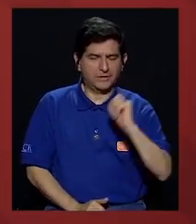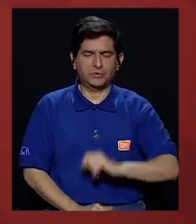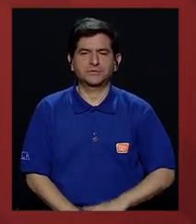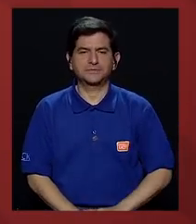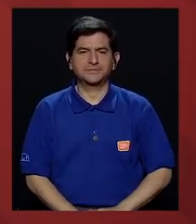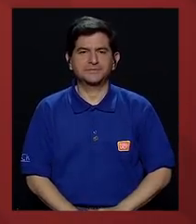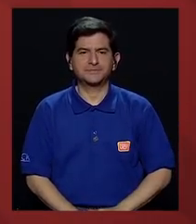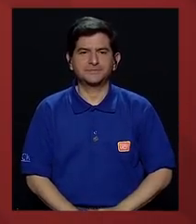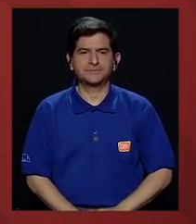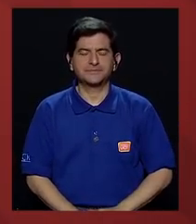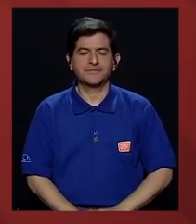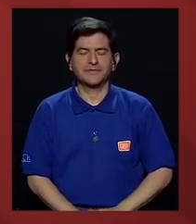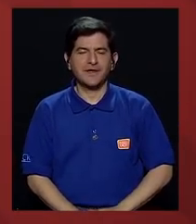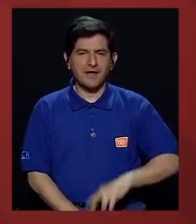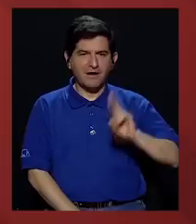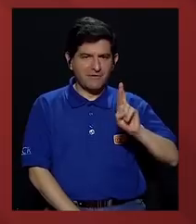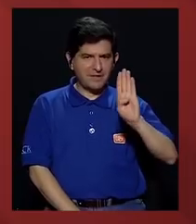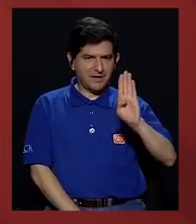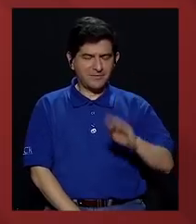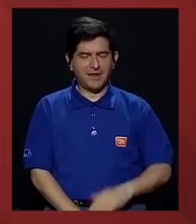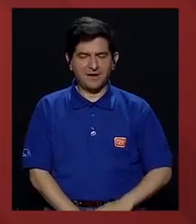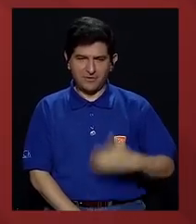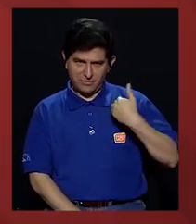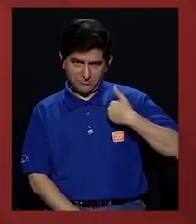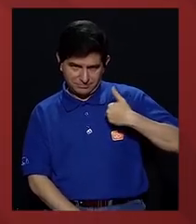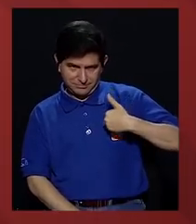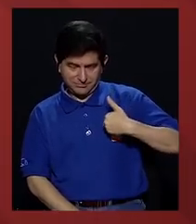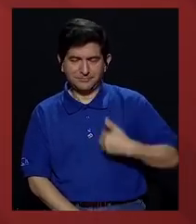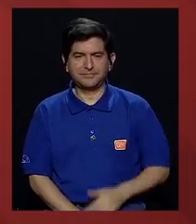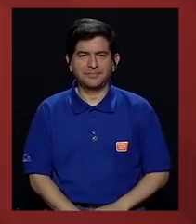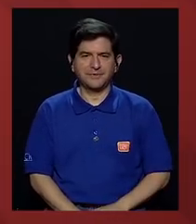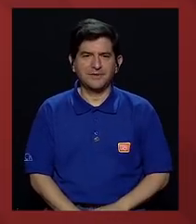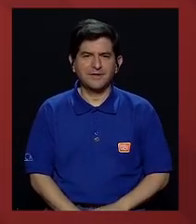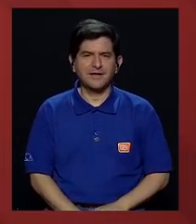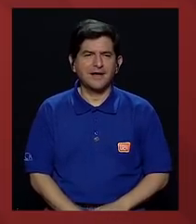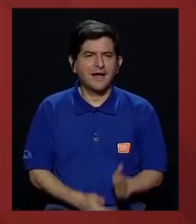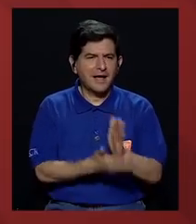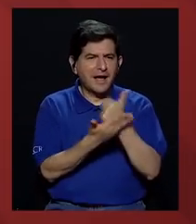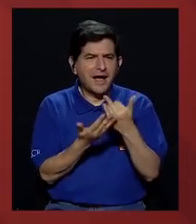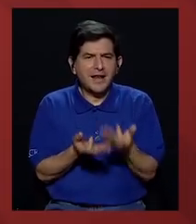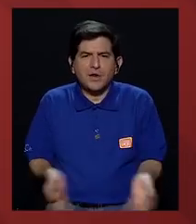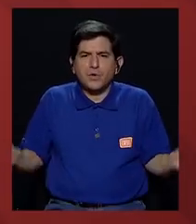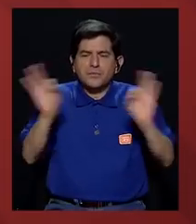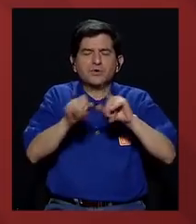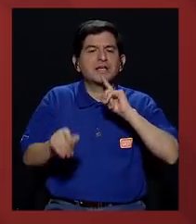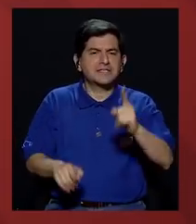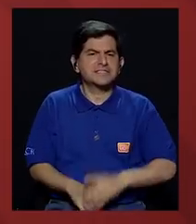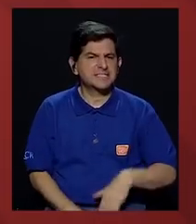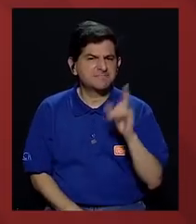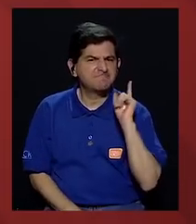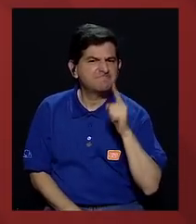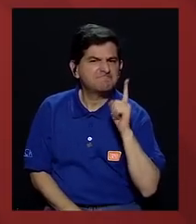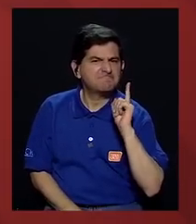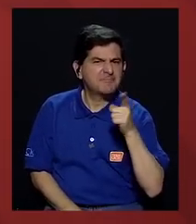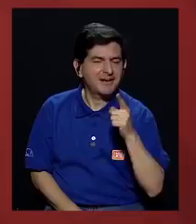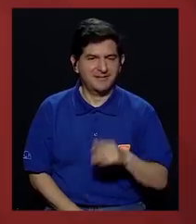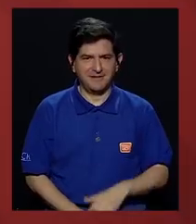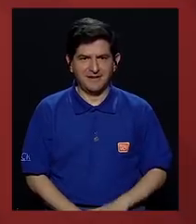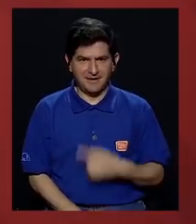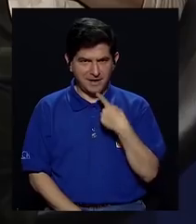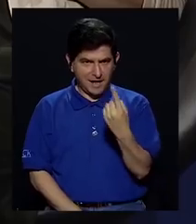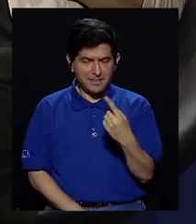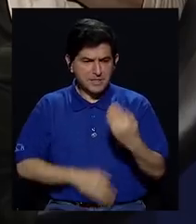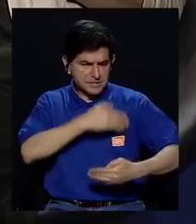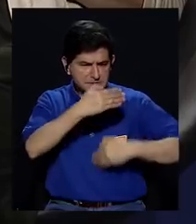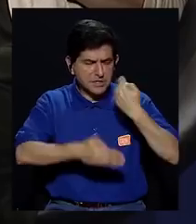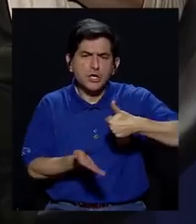febrero. don Randall hacía algo que es muy importante, casi que una regañadita, diciendo que